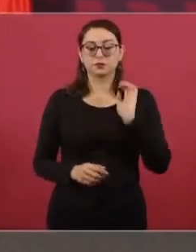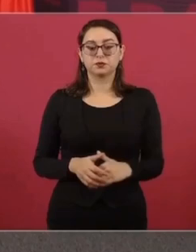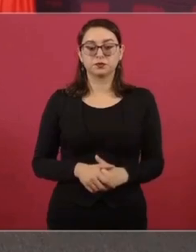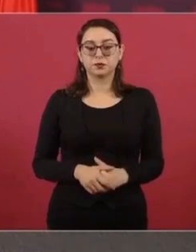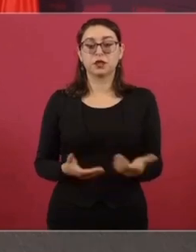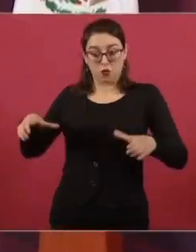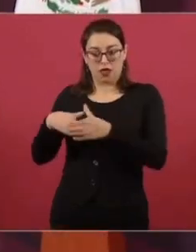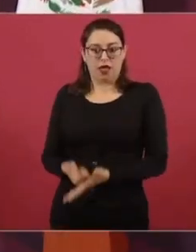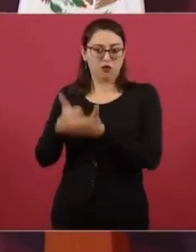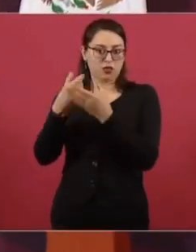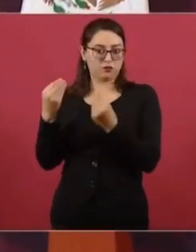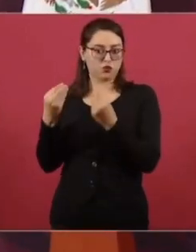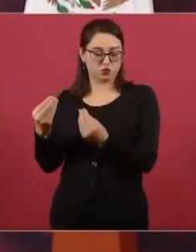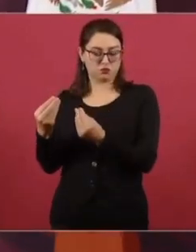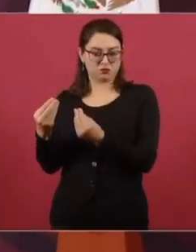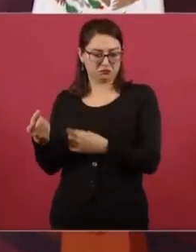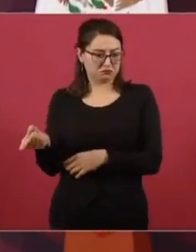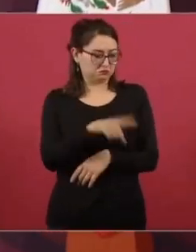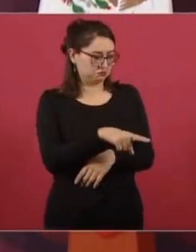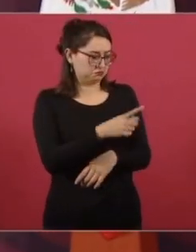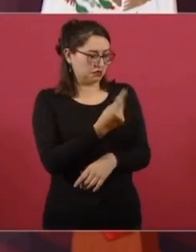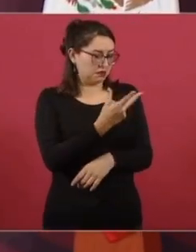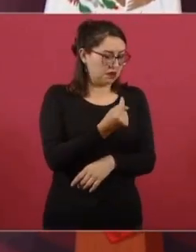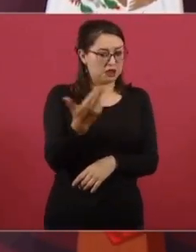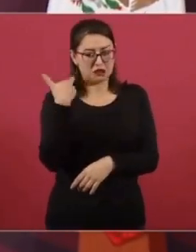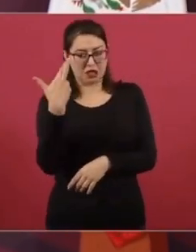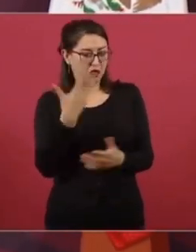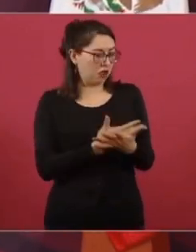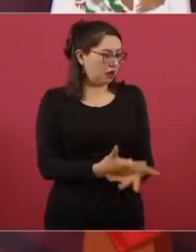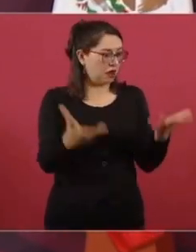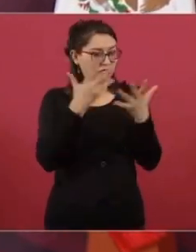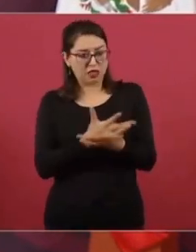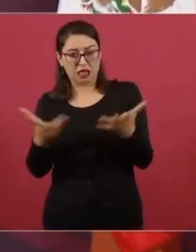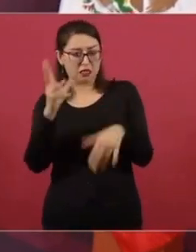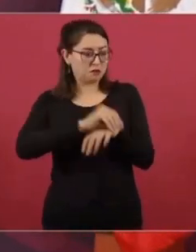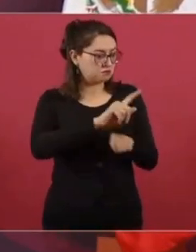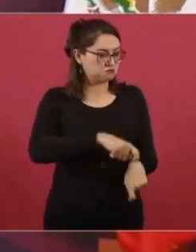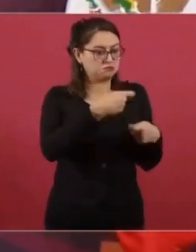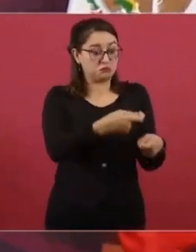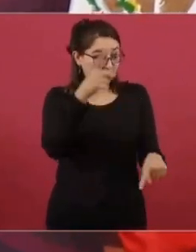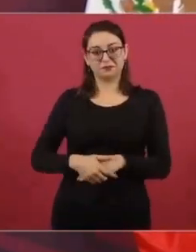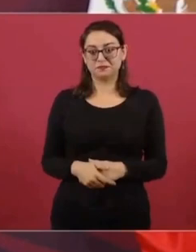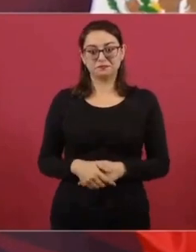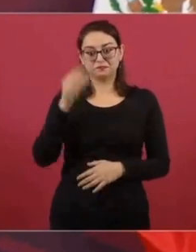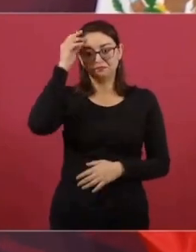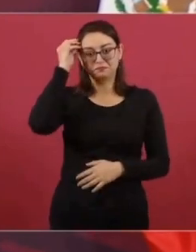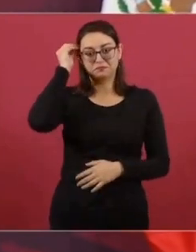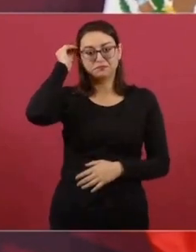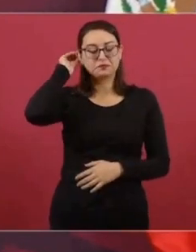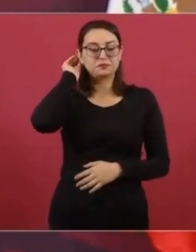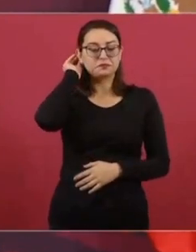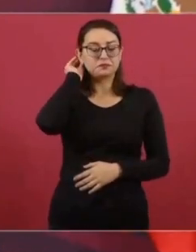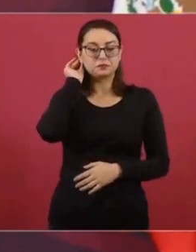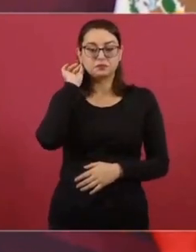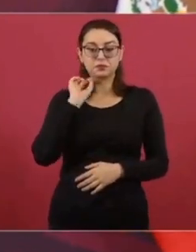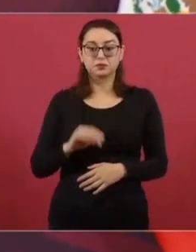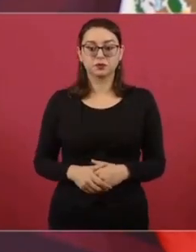a las radios comunitarias. Pero las concesiones a las cadenas de televisión, de radio, están garantizadas. No